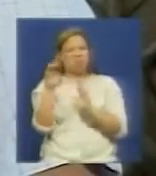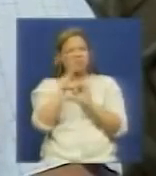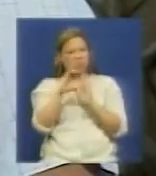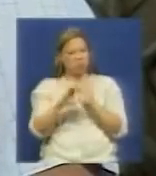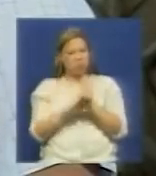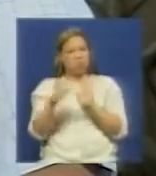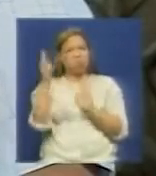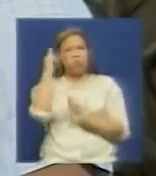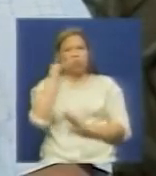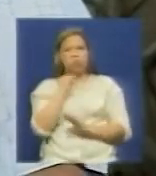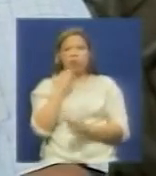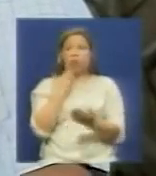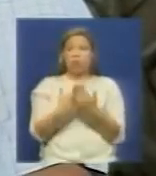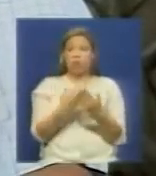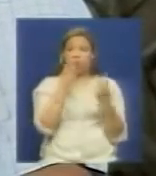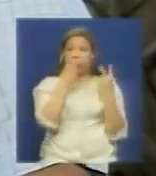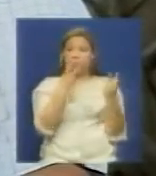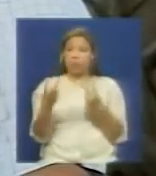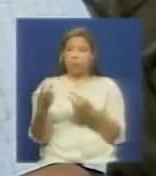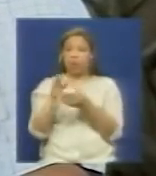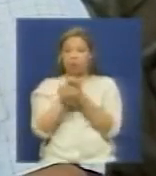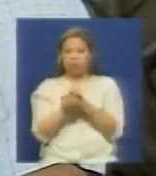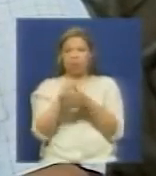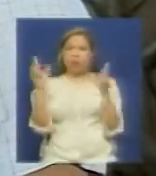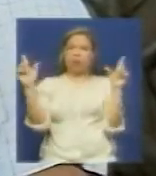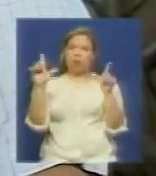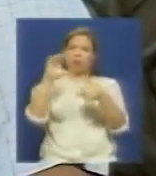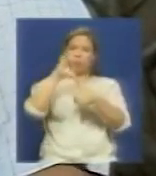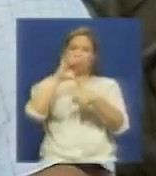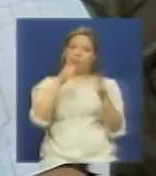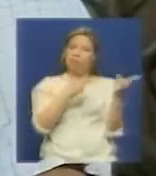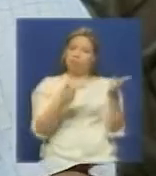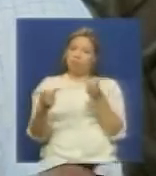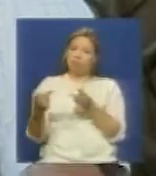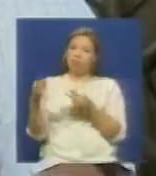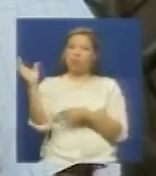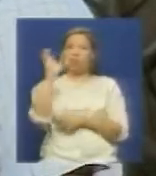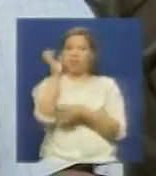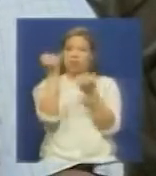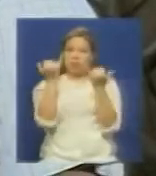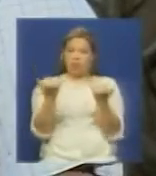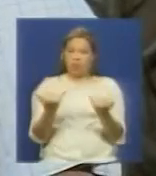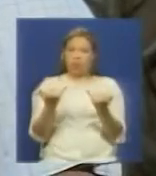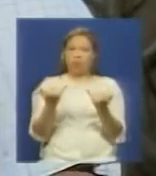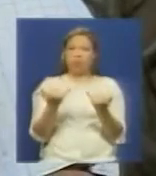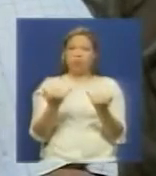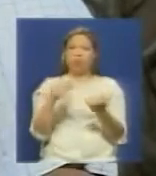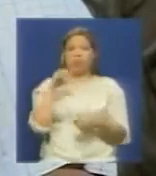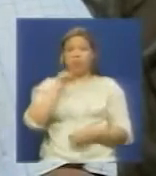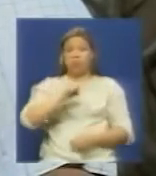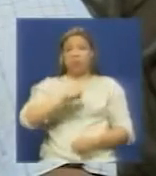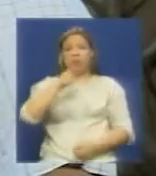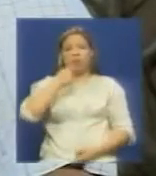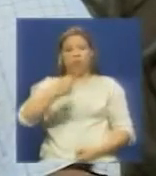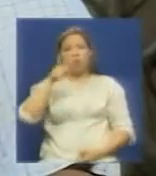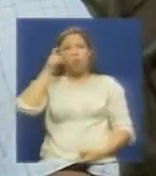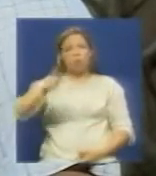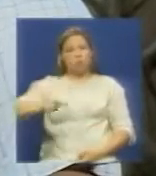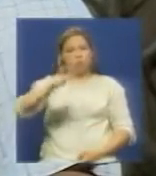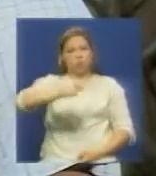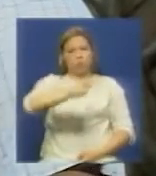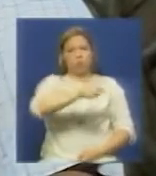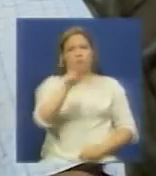gracias por la invitación compañero de Avila TV en Caracas en directo decimos al pueblo y a